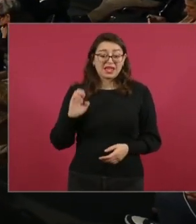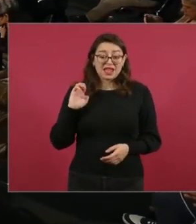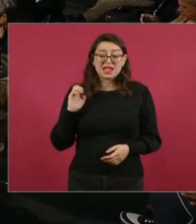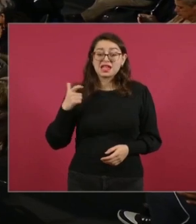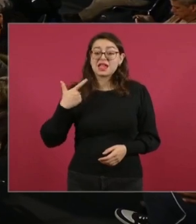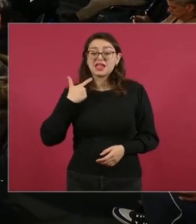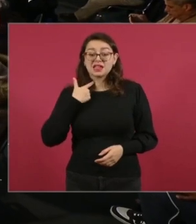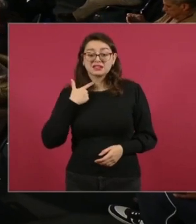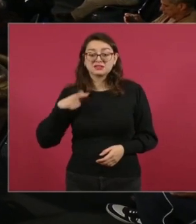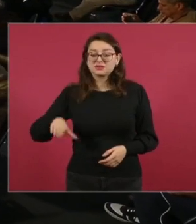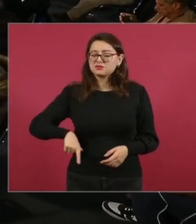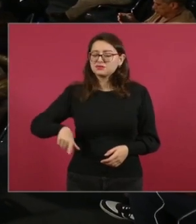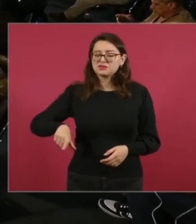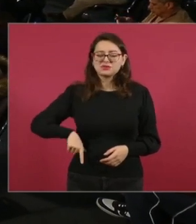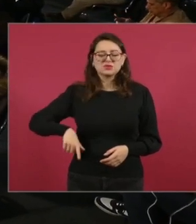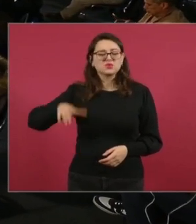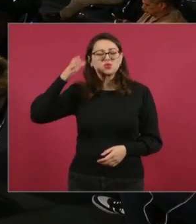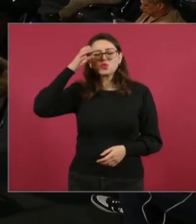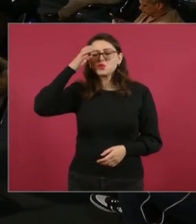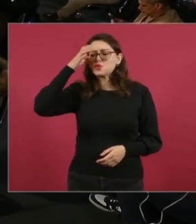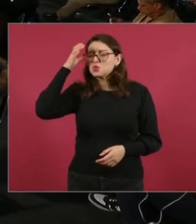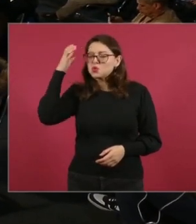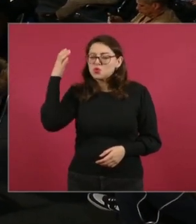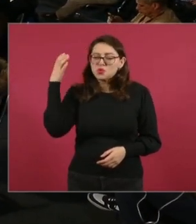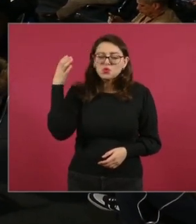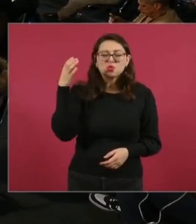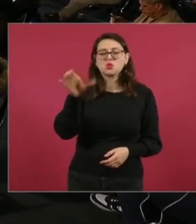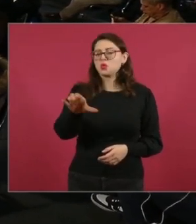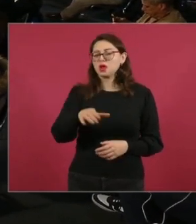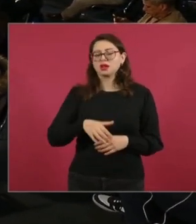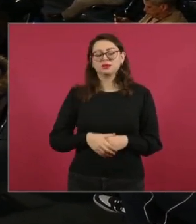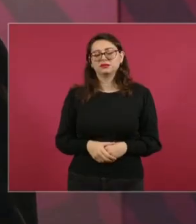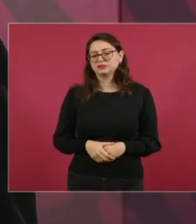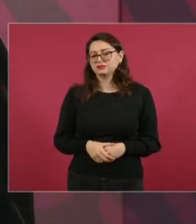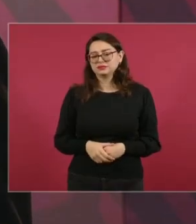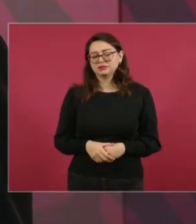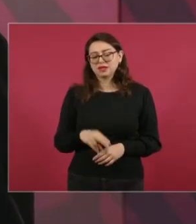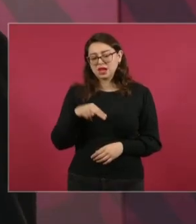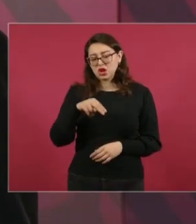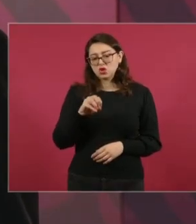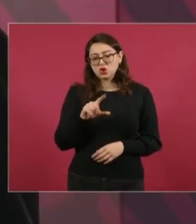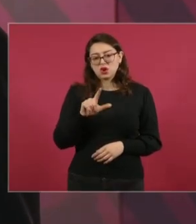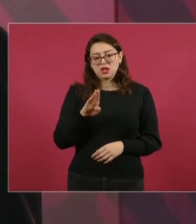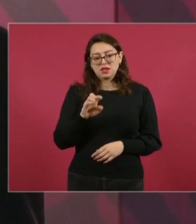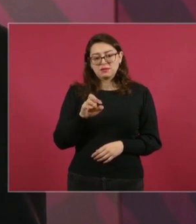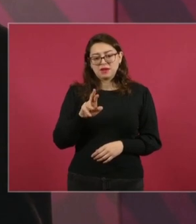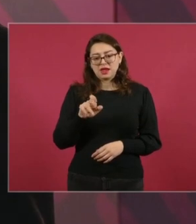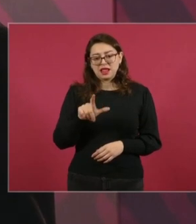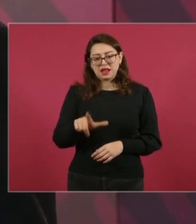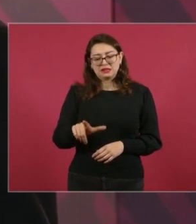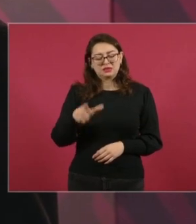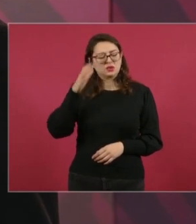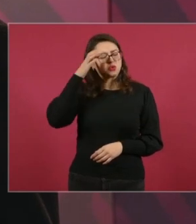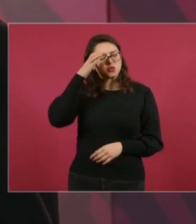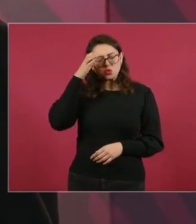los gobernantes neoliberales. Ahora que viene Zedillo,